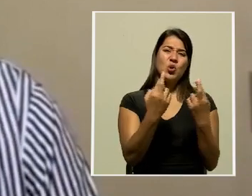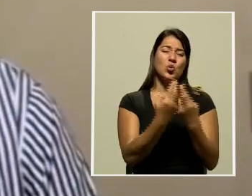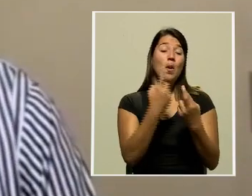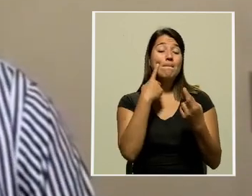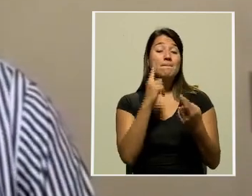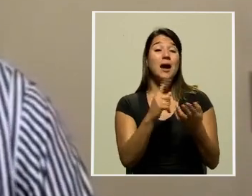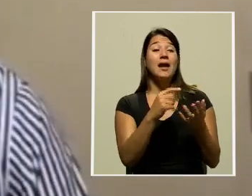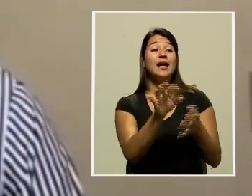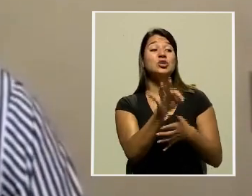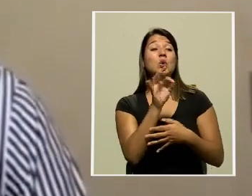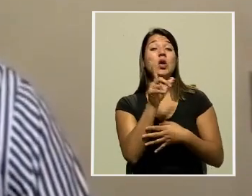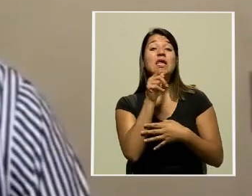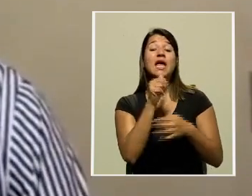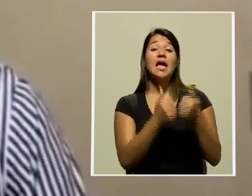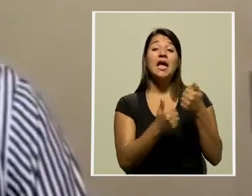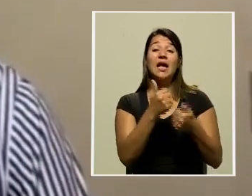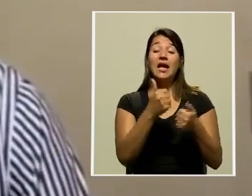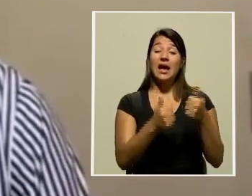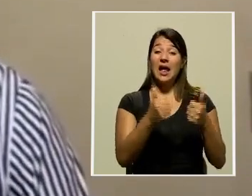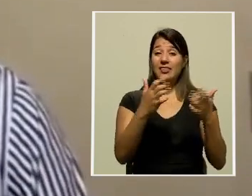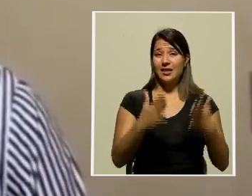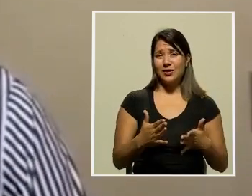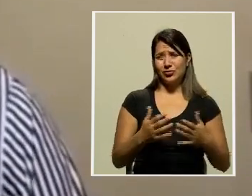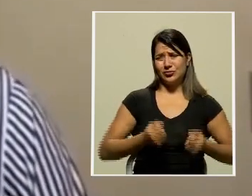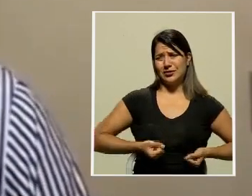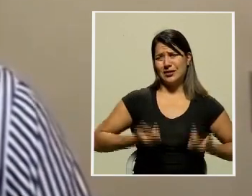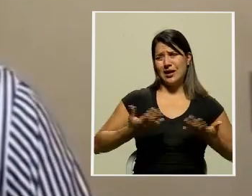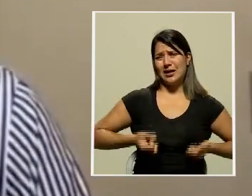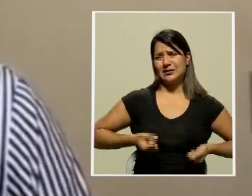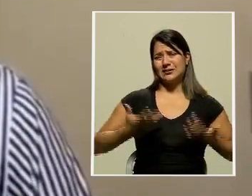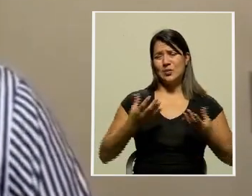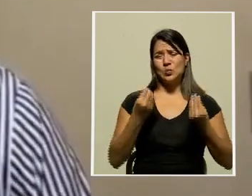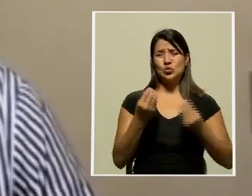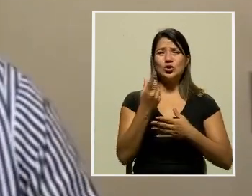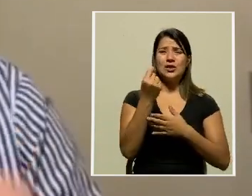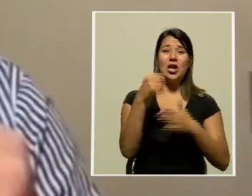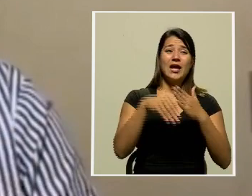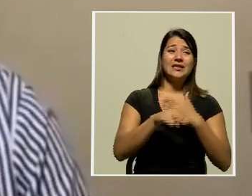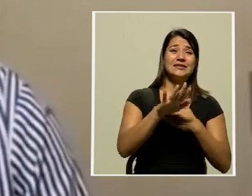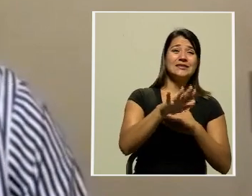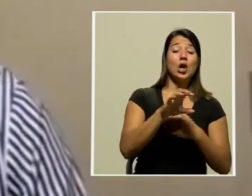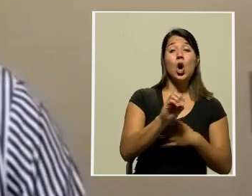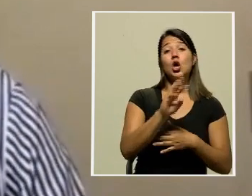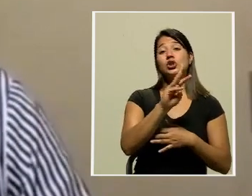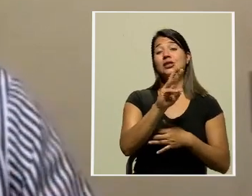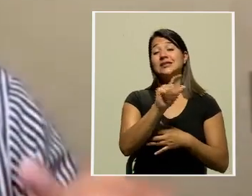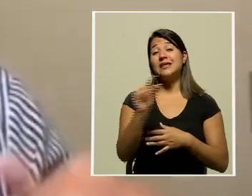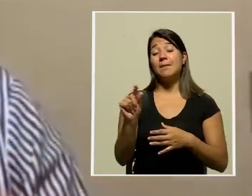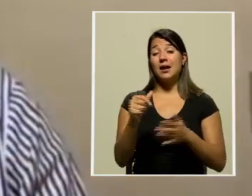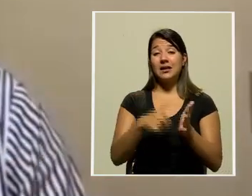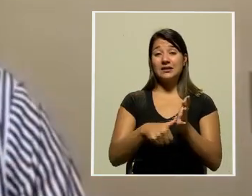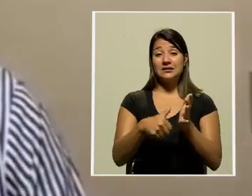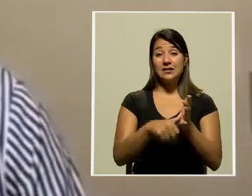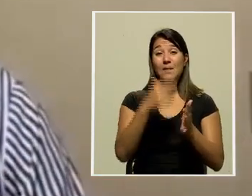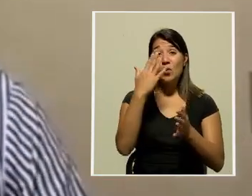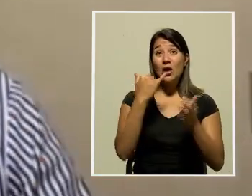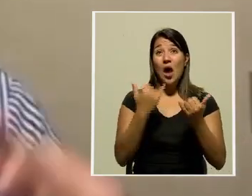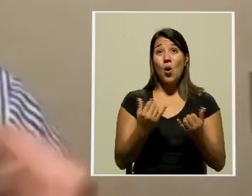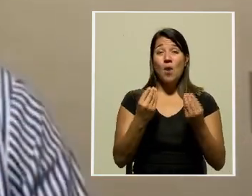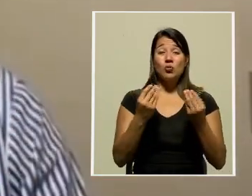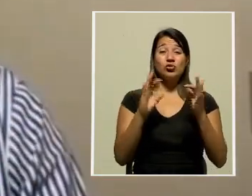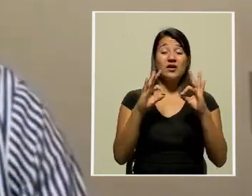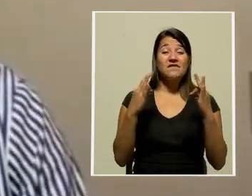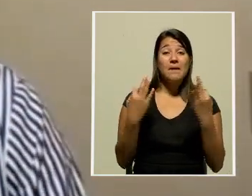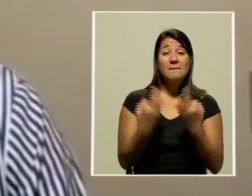millones de colones en cinco o seis semanas de elección mientras hay familias sin trabajo, familias en pobreza,